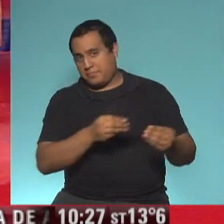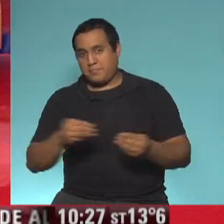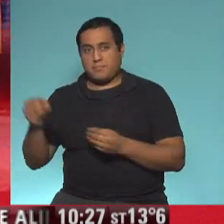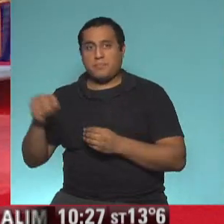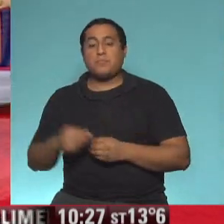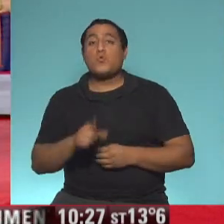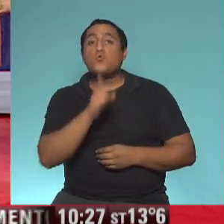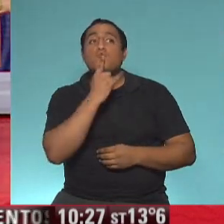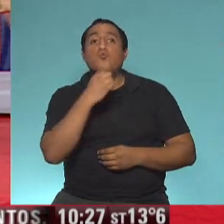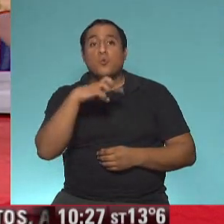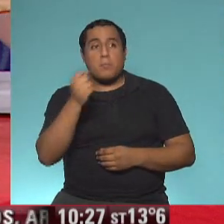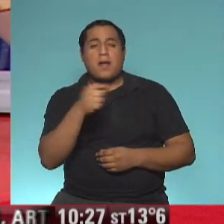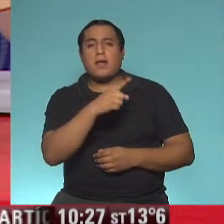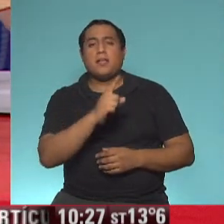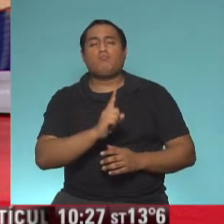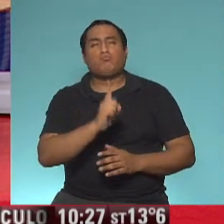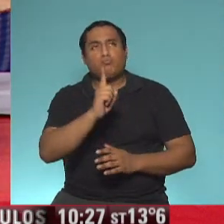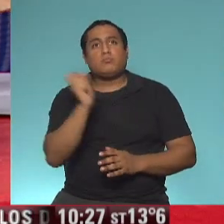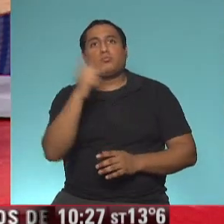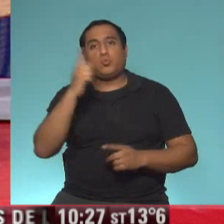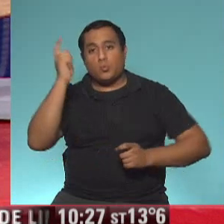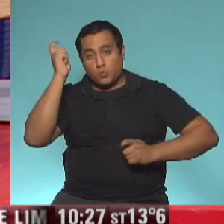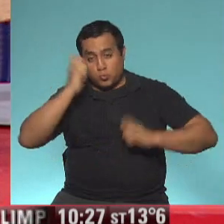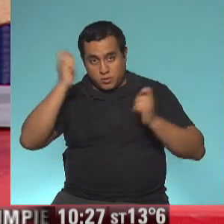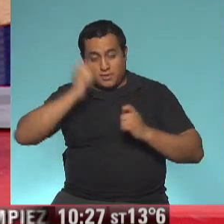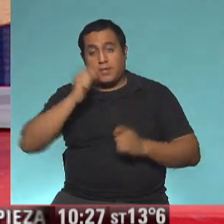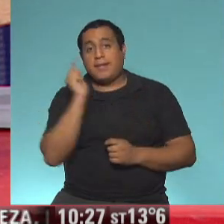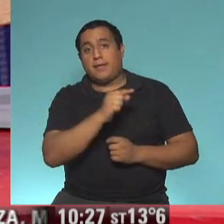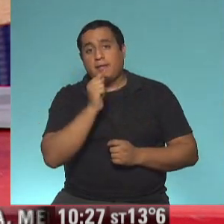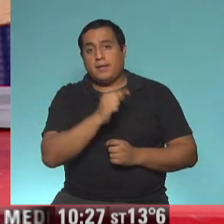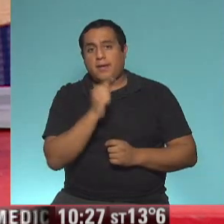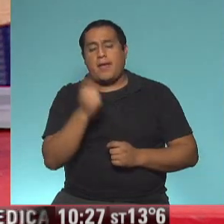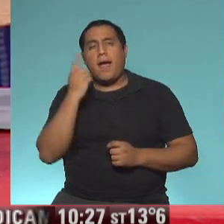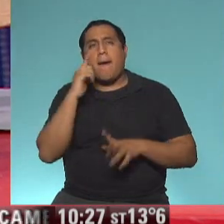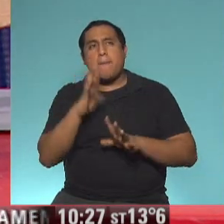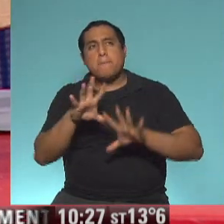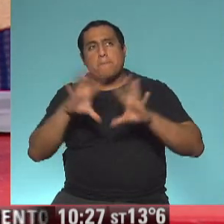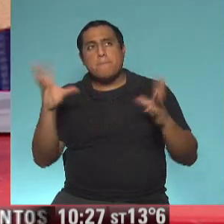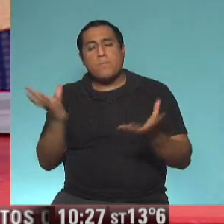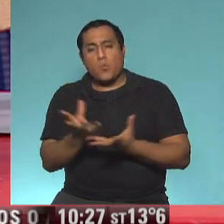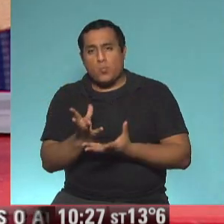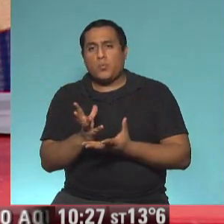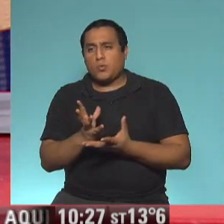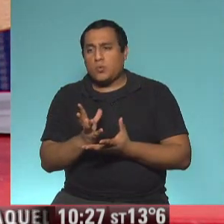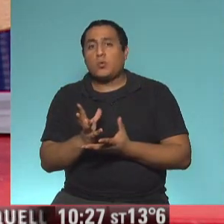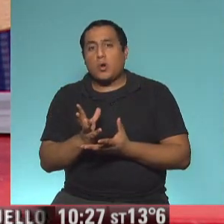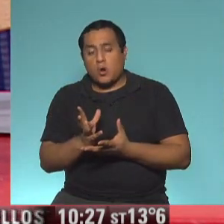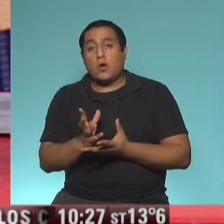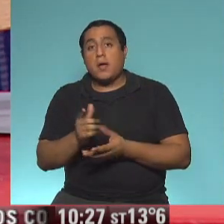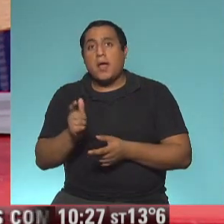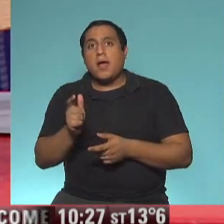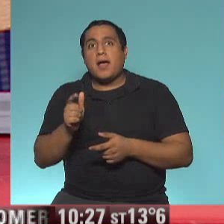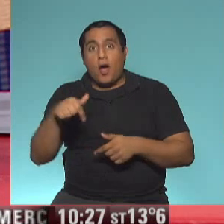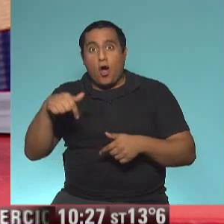Tupá, el dios guaraní, se hallaba formando el mundo y poblándolo con los seres que hoy